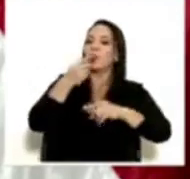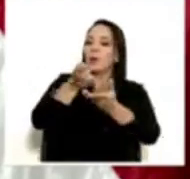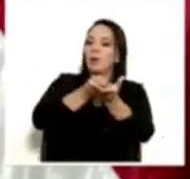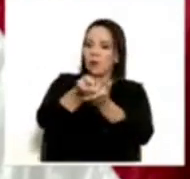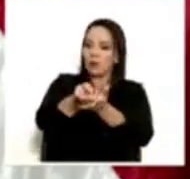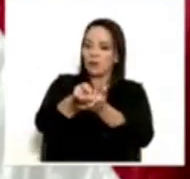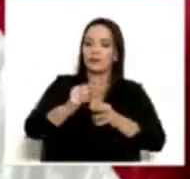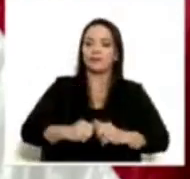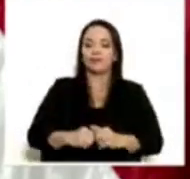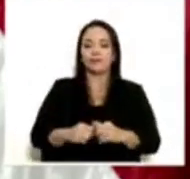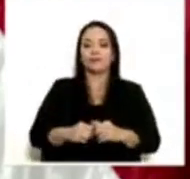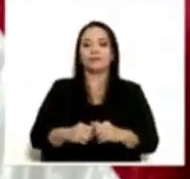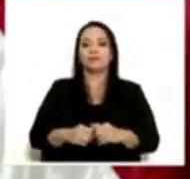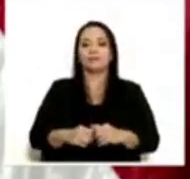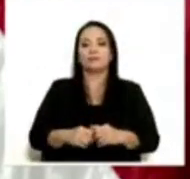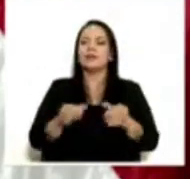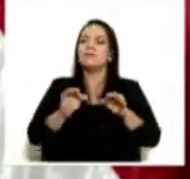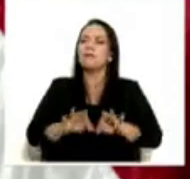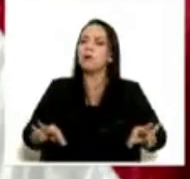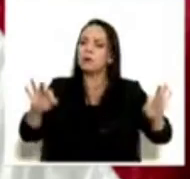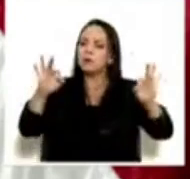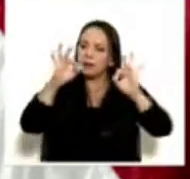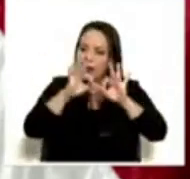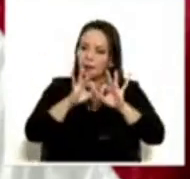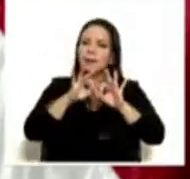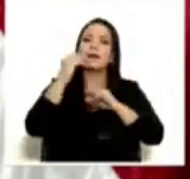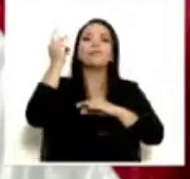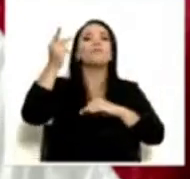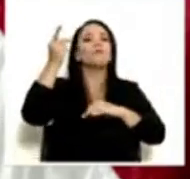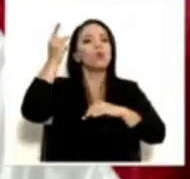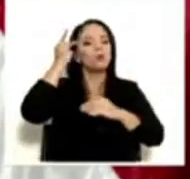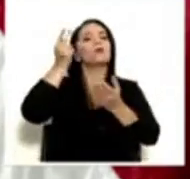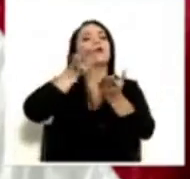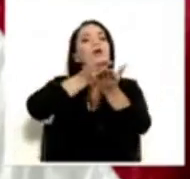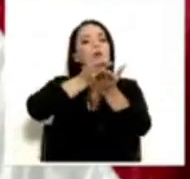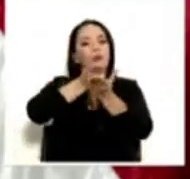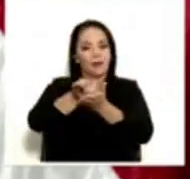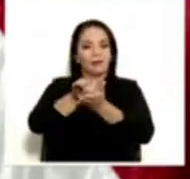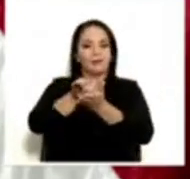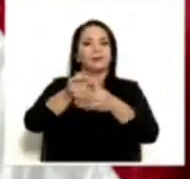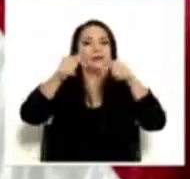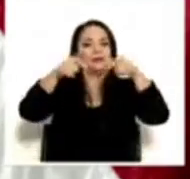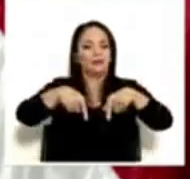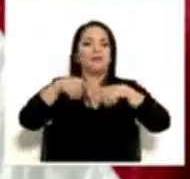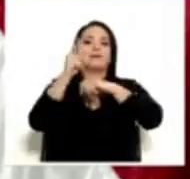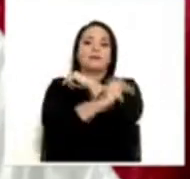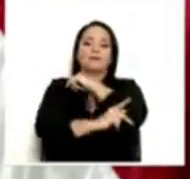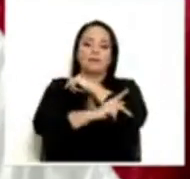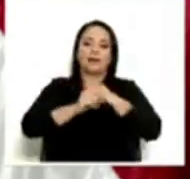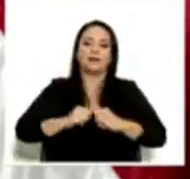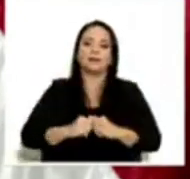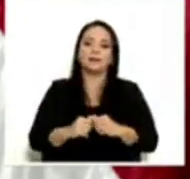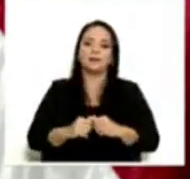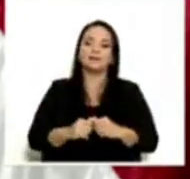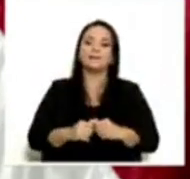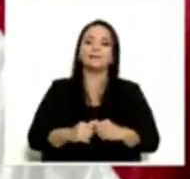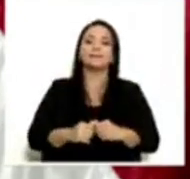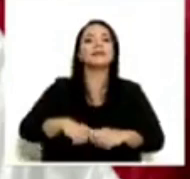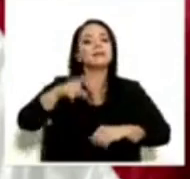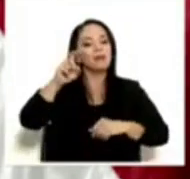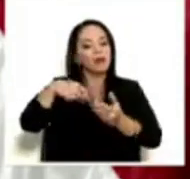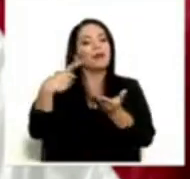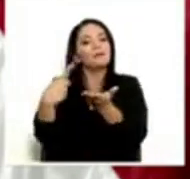la honestidad política de este país requiere al menos la discusión